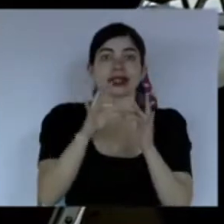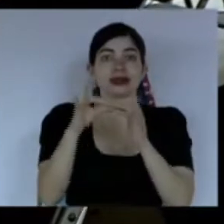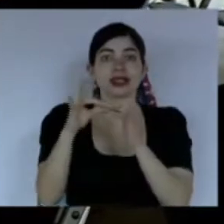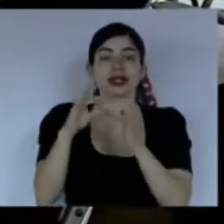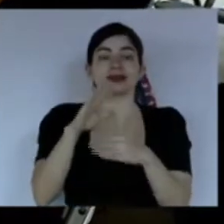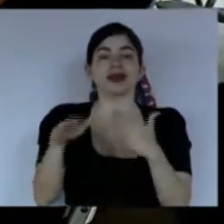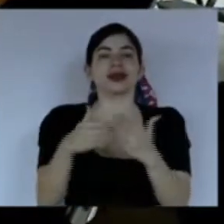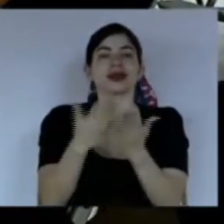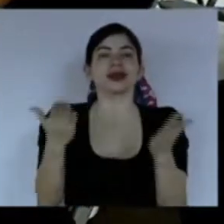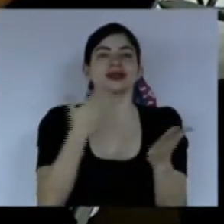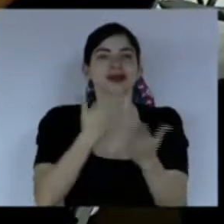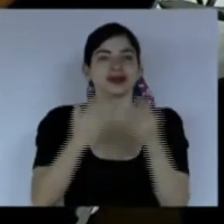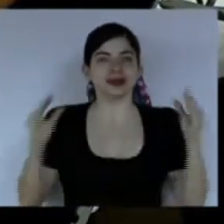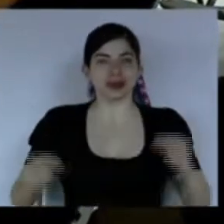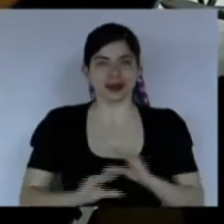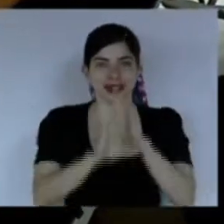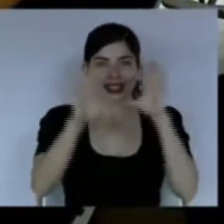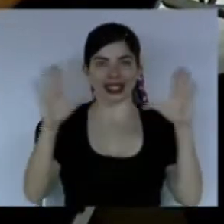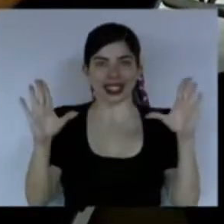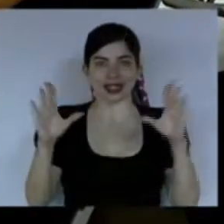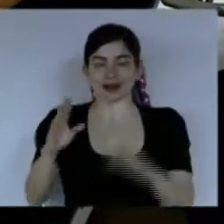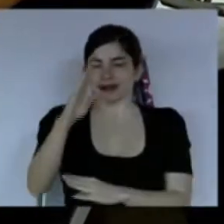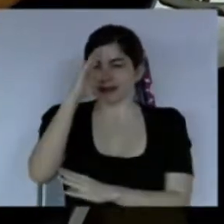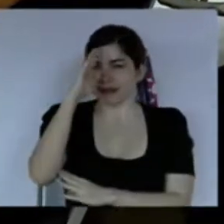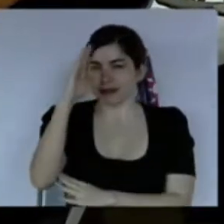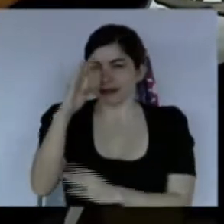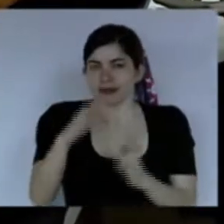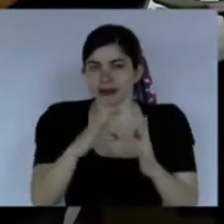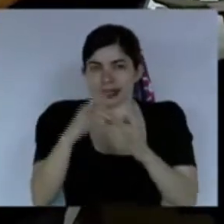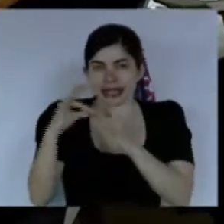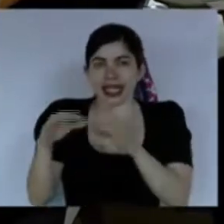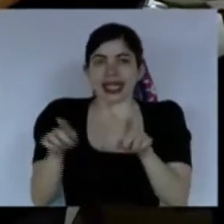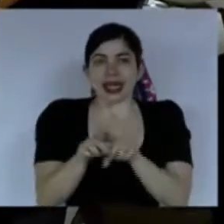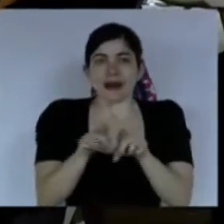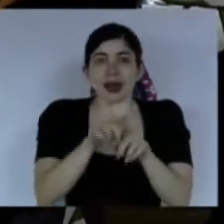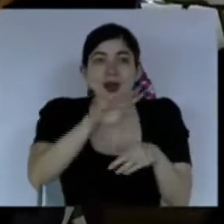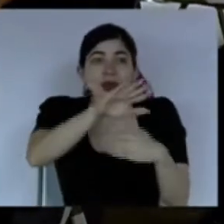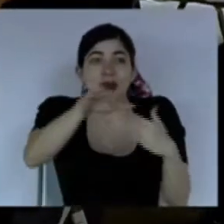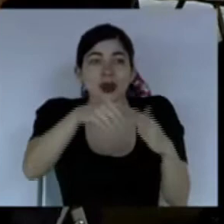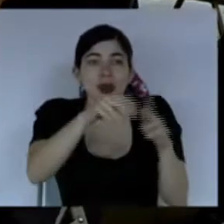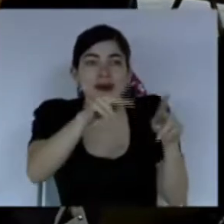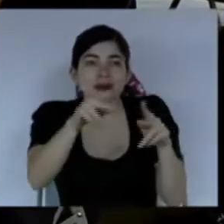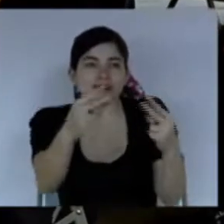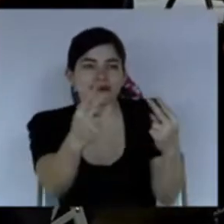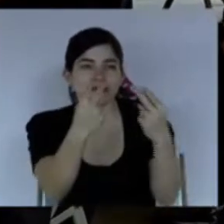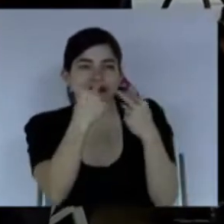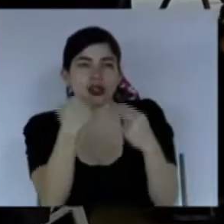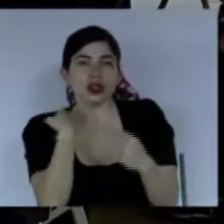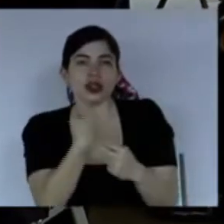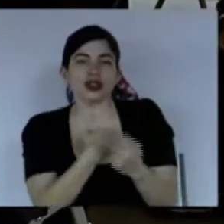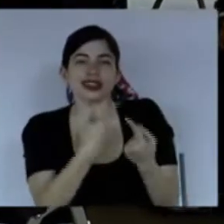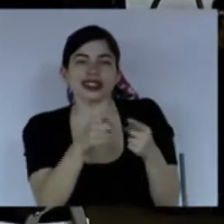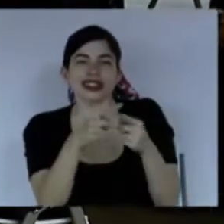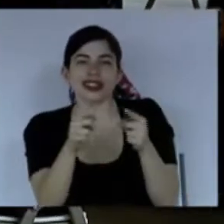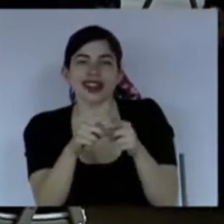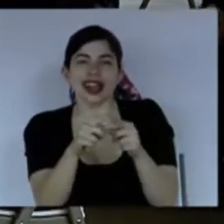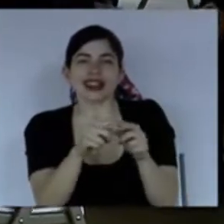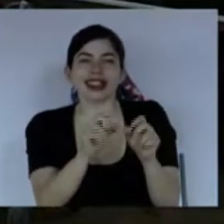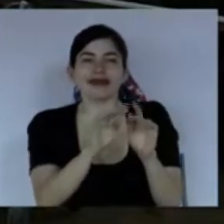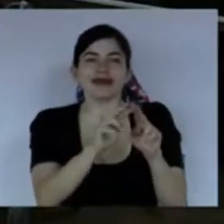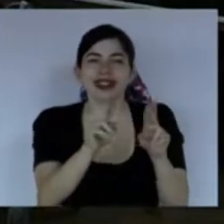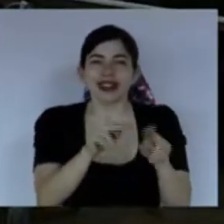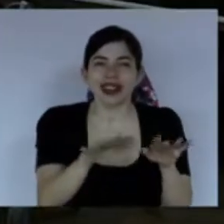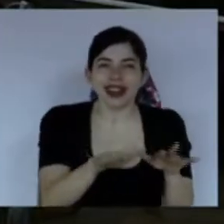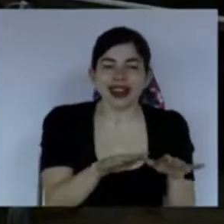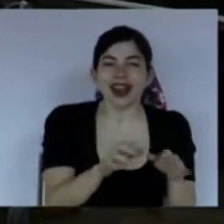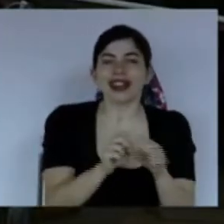y todos, muy buenos días Un saludo especial además a quienes nos siguen por las diferentes plataformas digitales, redes sociales